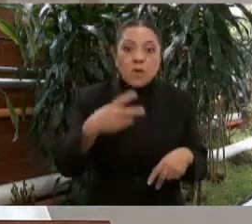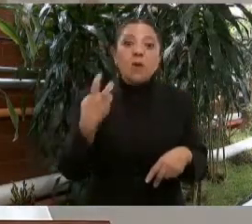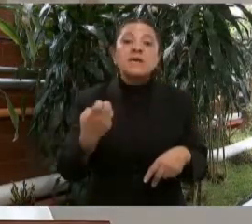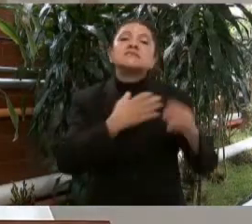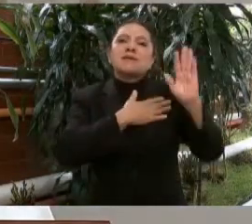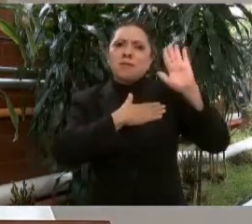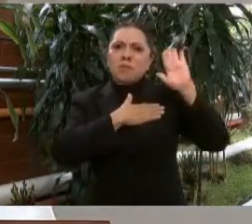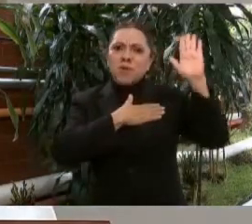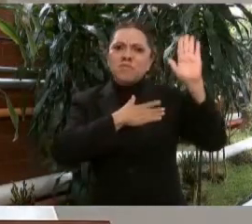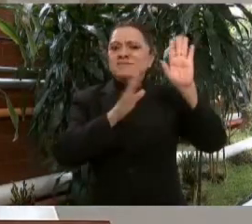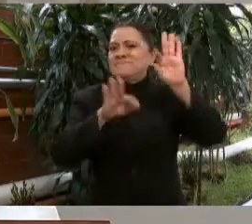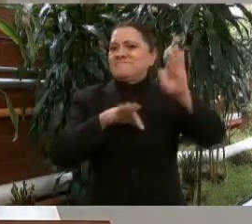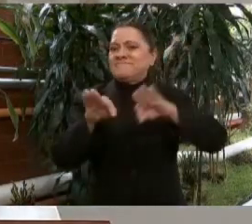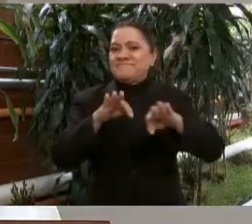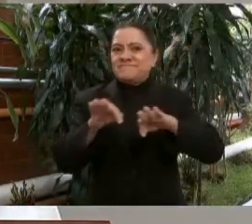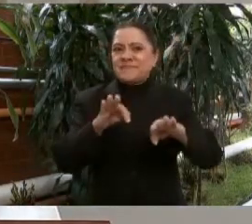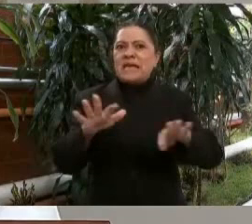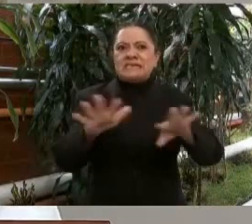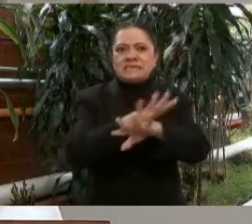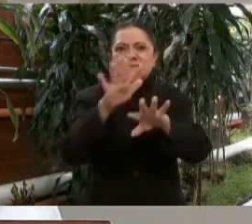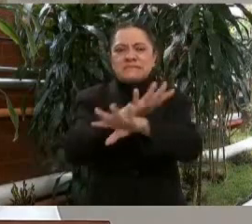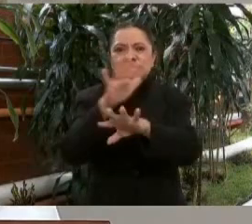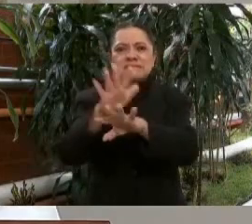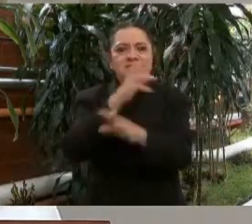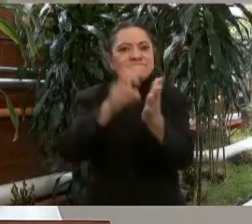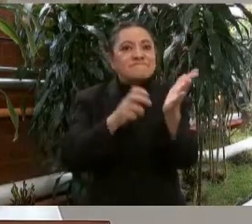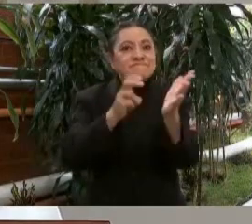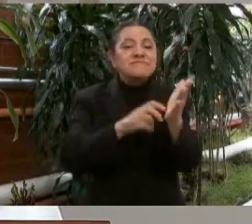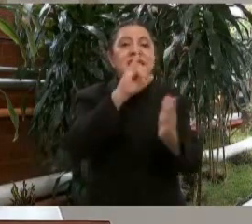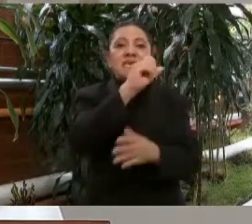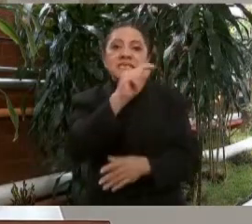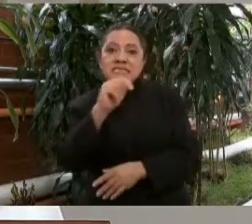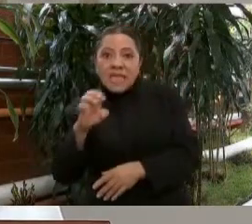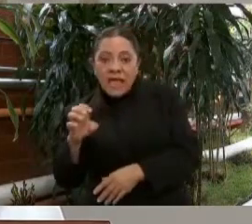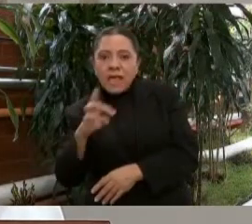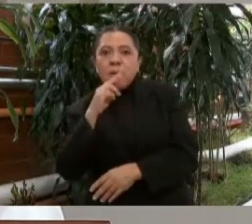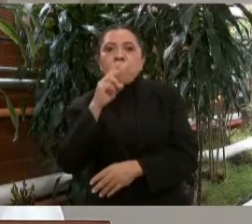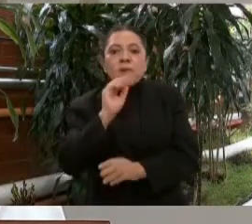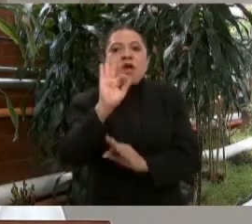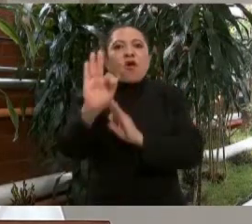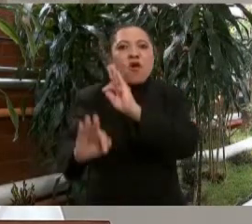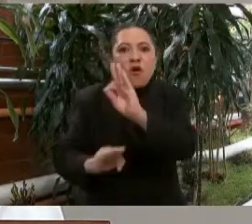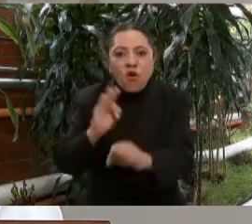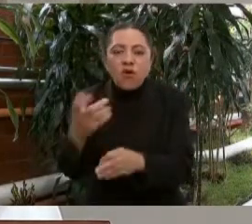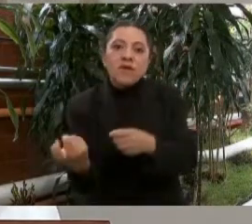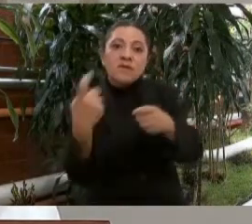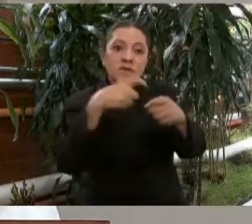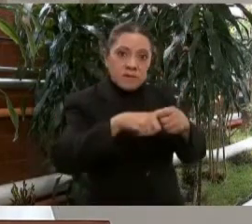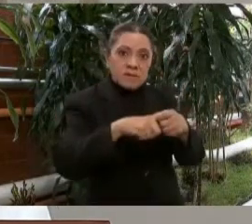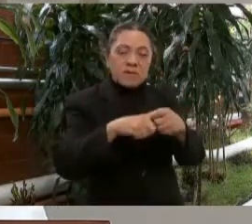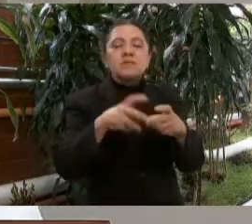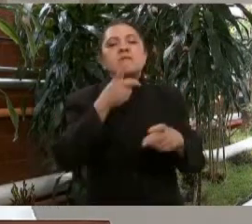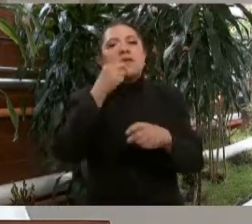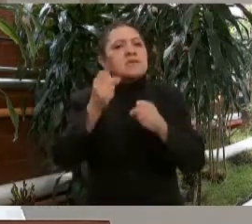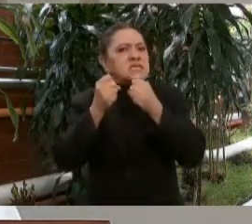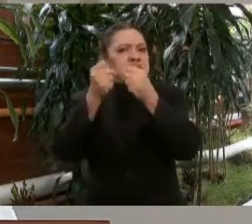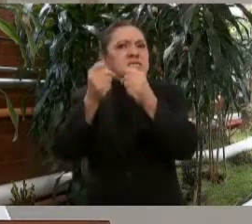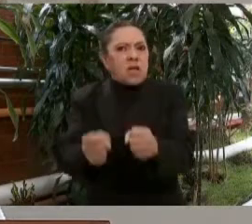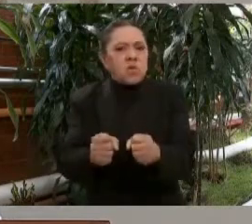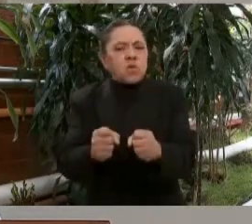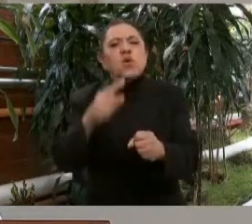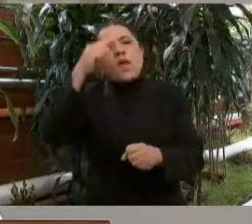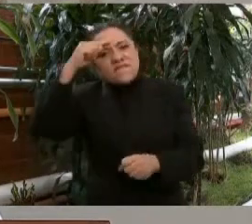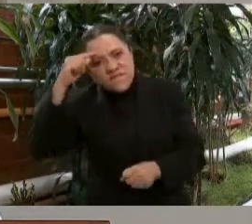renovado, centrado en sus derechohabientes, que otorgue una seguridad social integral, accesible y de calidad,